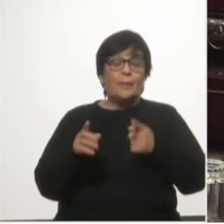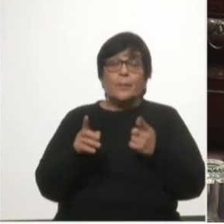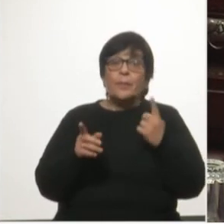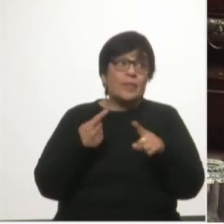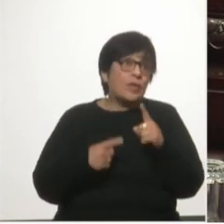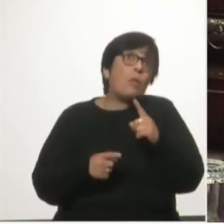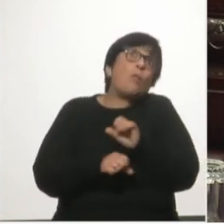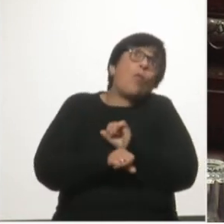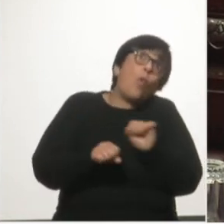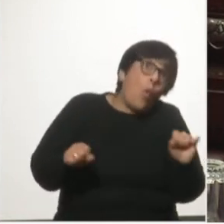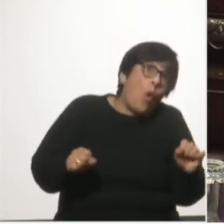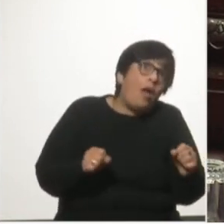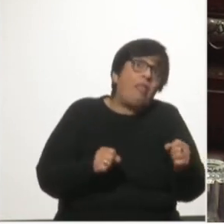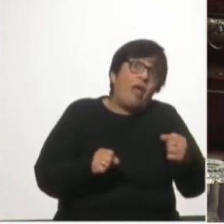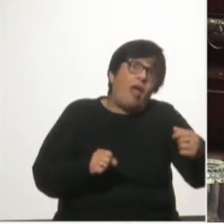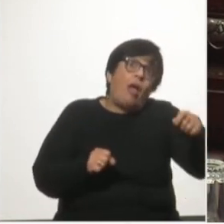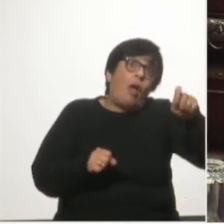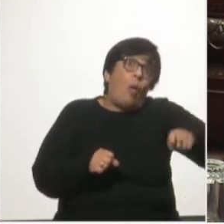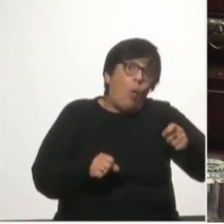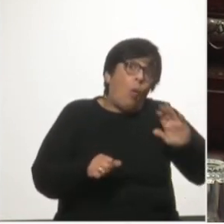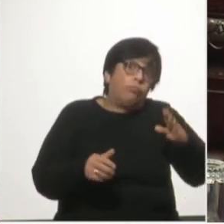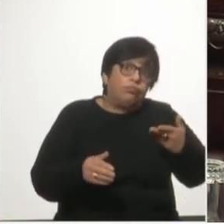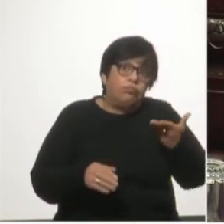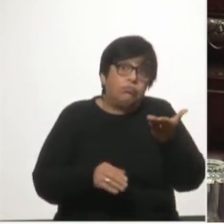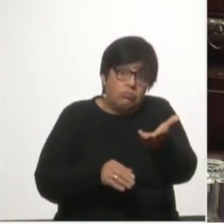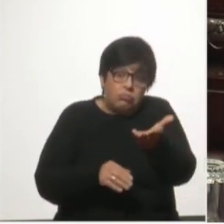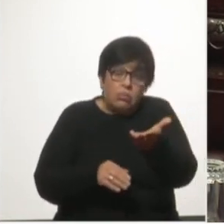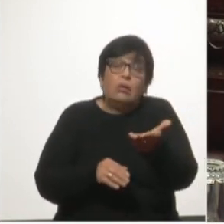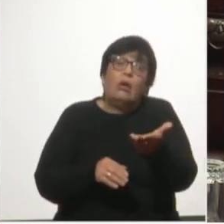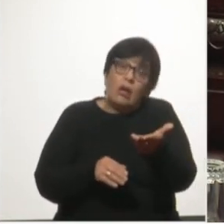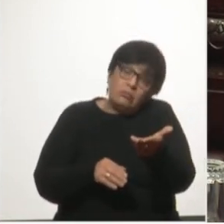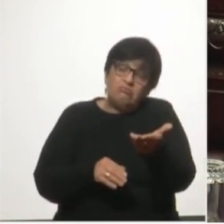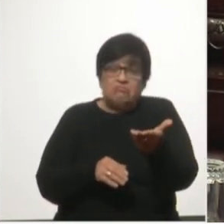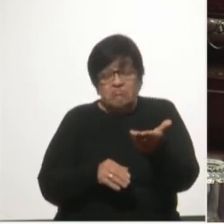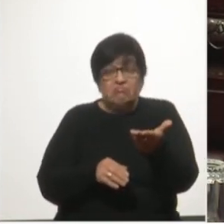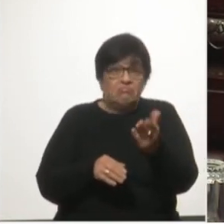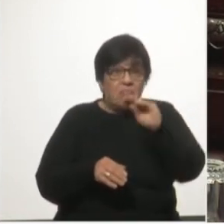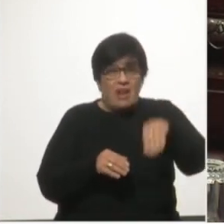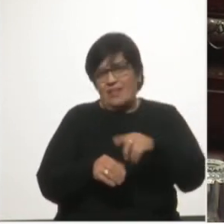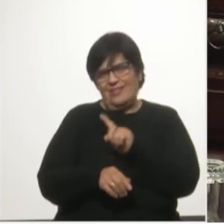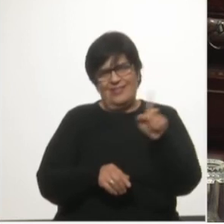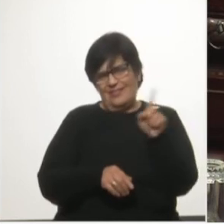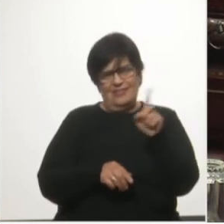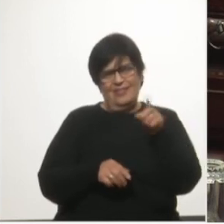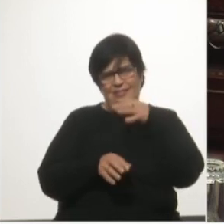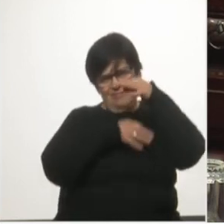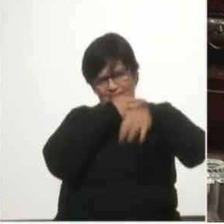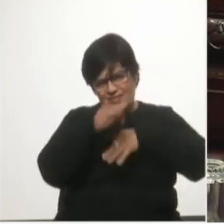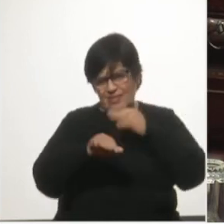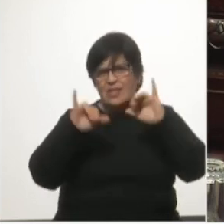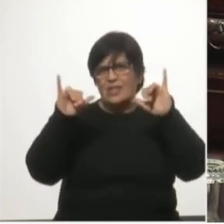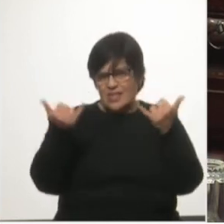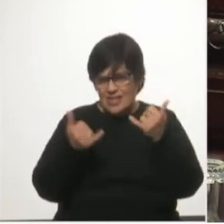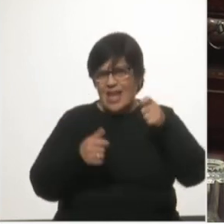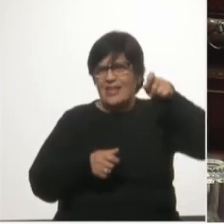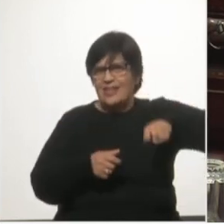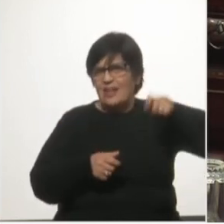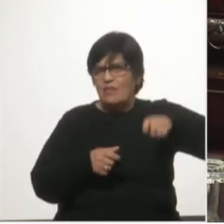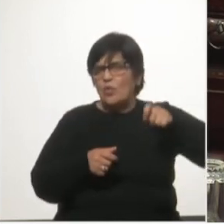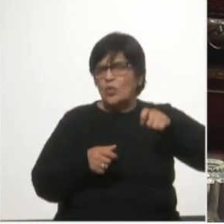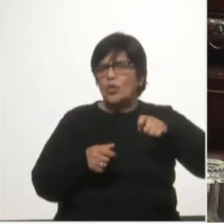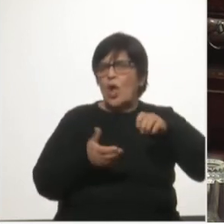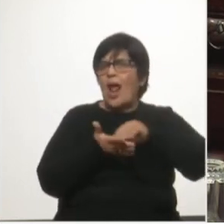caso una eventual demanda probablemente no se hubiera perdido ya lo había señalado el tribunal de lo